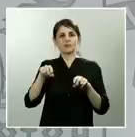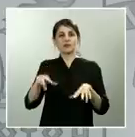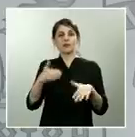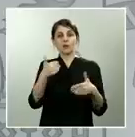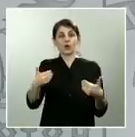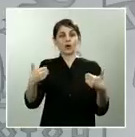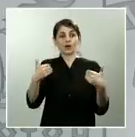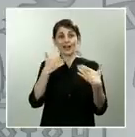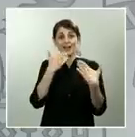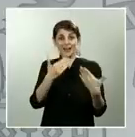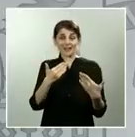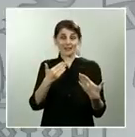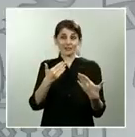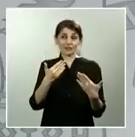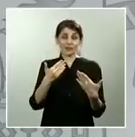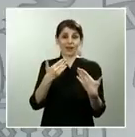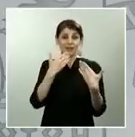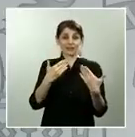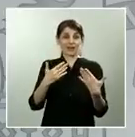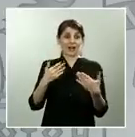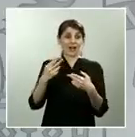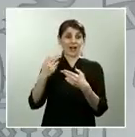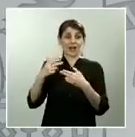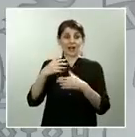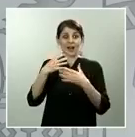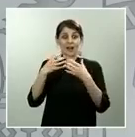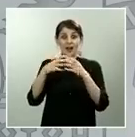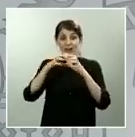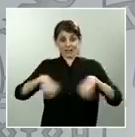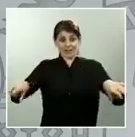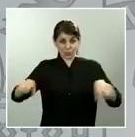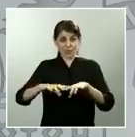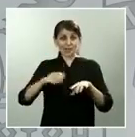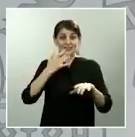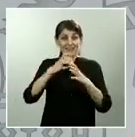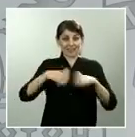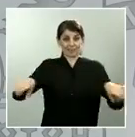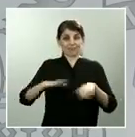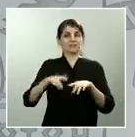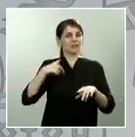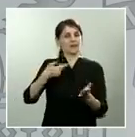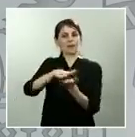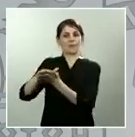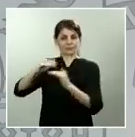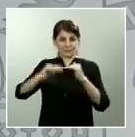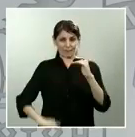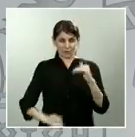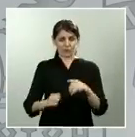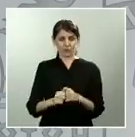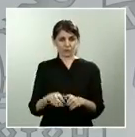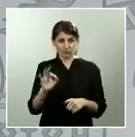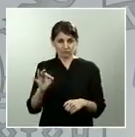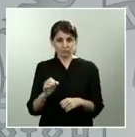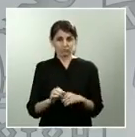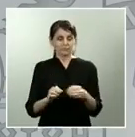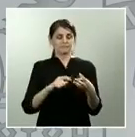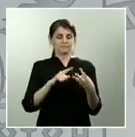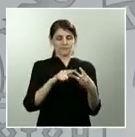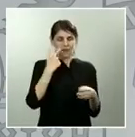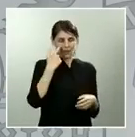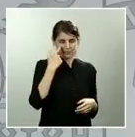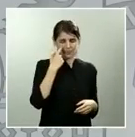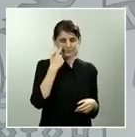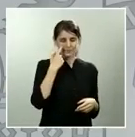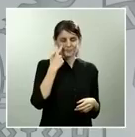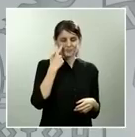Sandra, en relación con la primera pregunta, yo creo que lo importante, y así lo ha expresado el presidente del Gobierno en todas las entrevistas